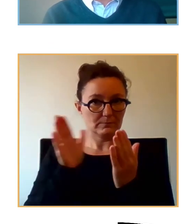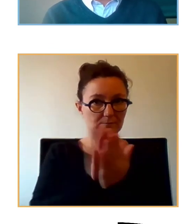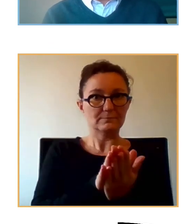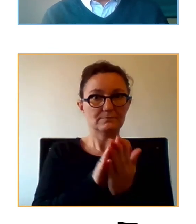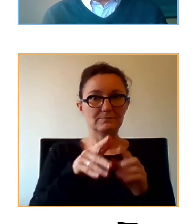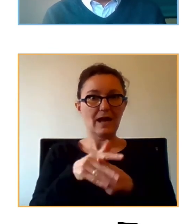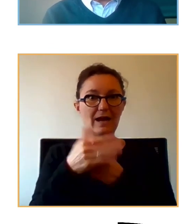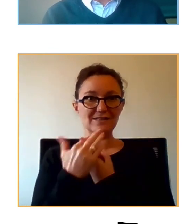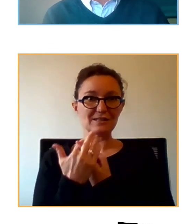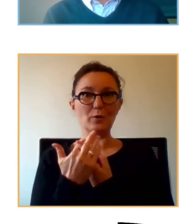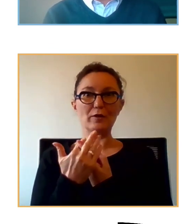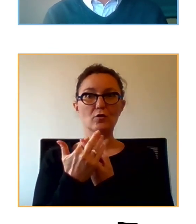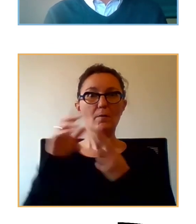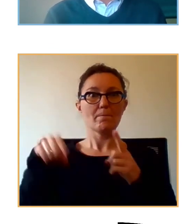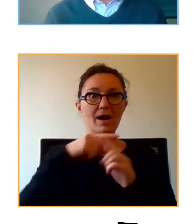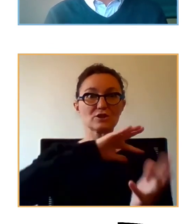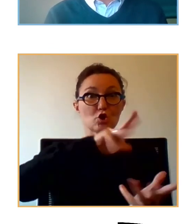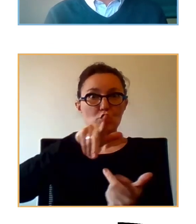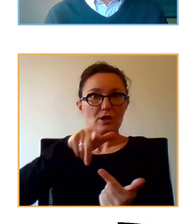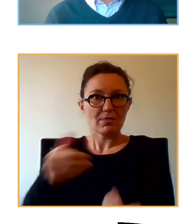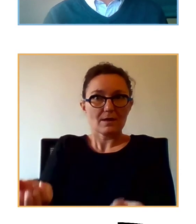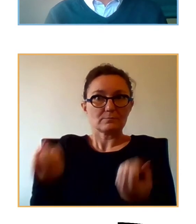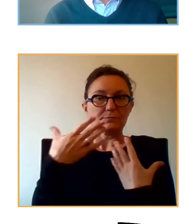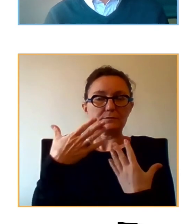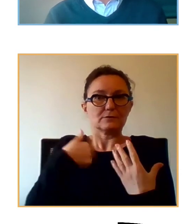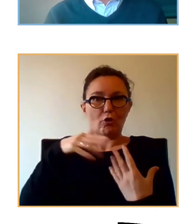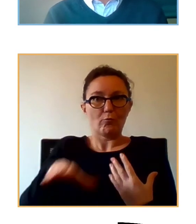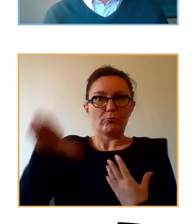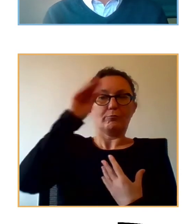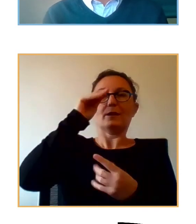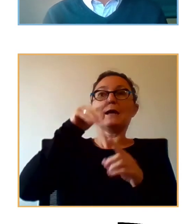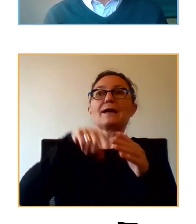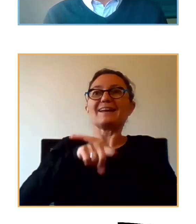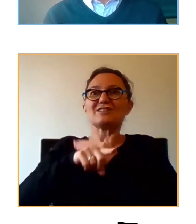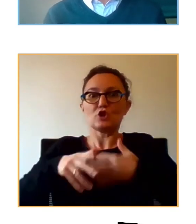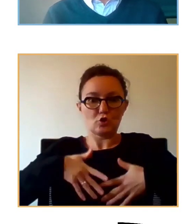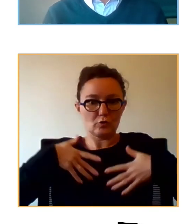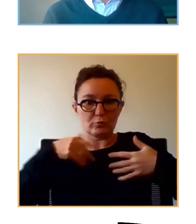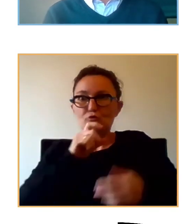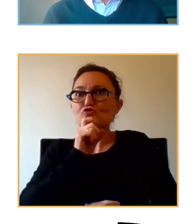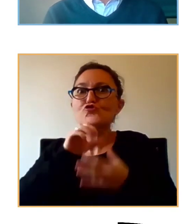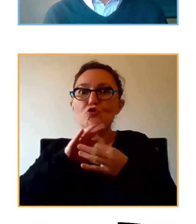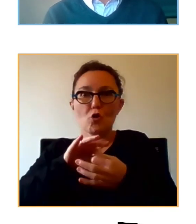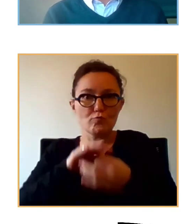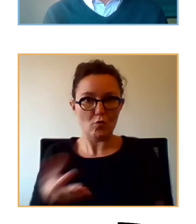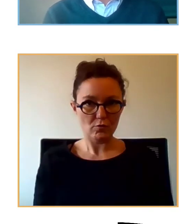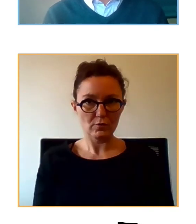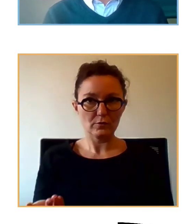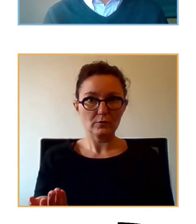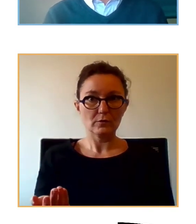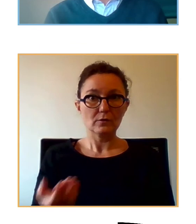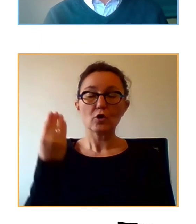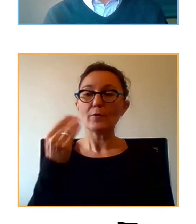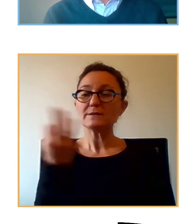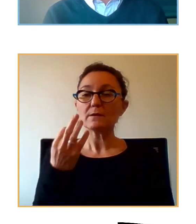y las noticias, y cómo gestionar las noticias, porque es importante que los jóvenes tengan también una salud mental, porque